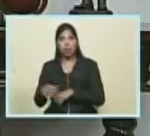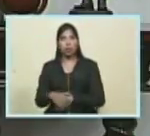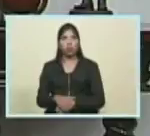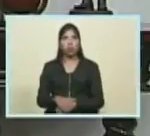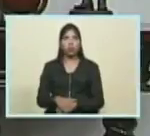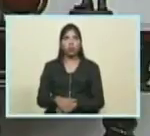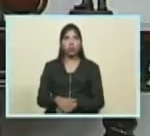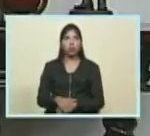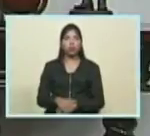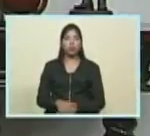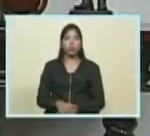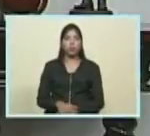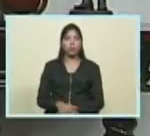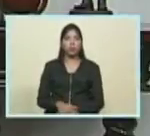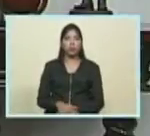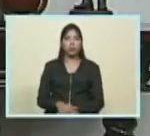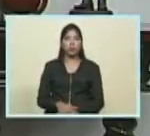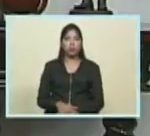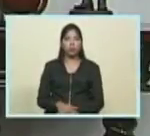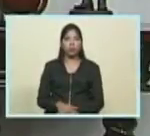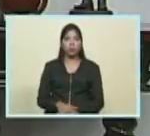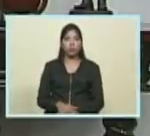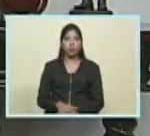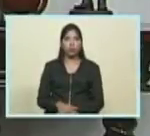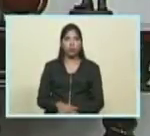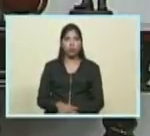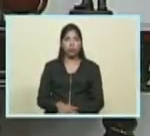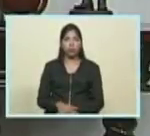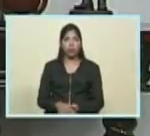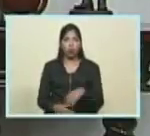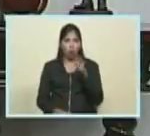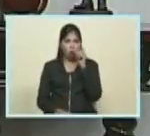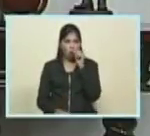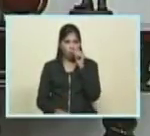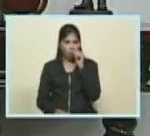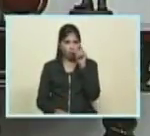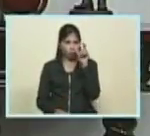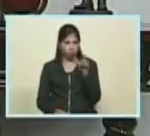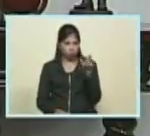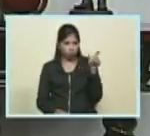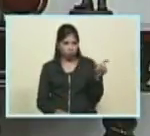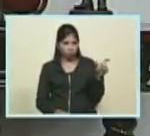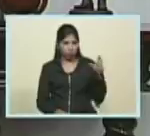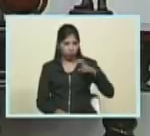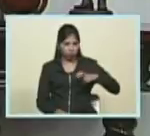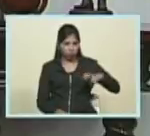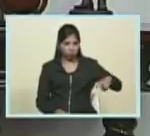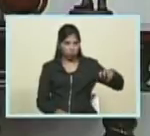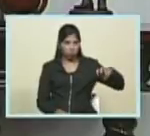otros propósitos castro soteldo castro o anarias compañero